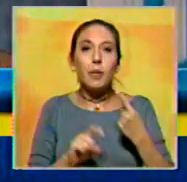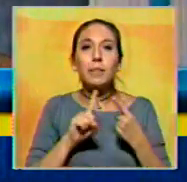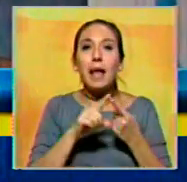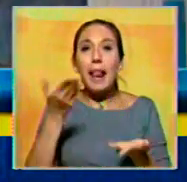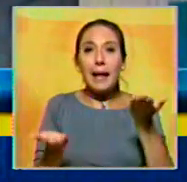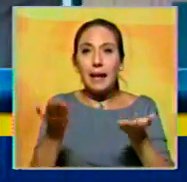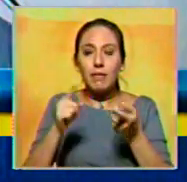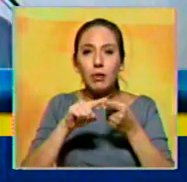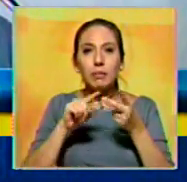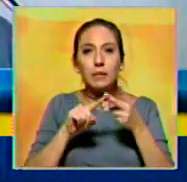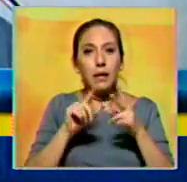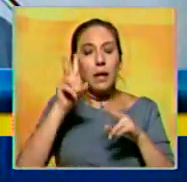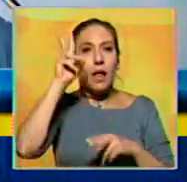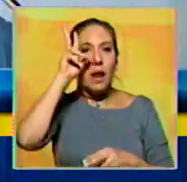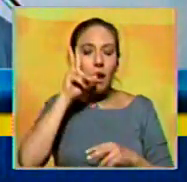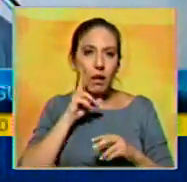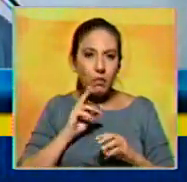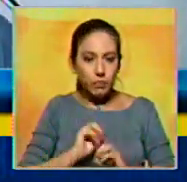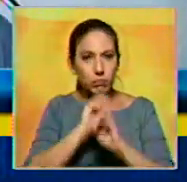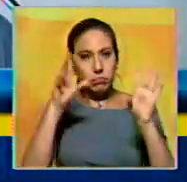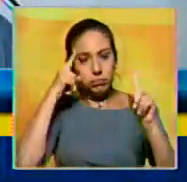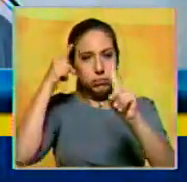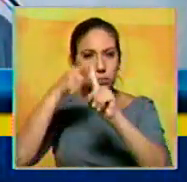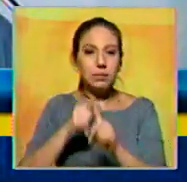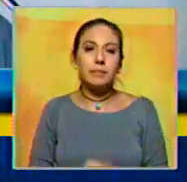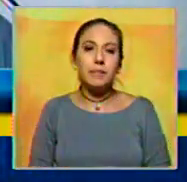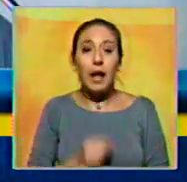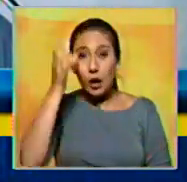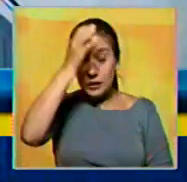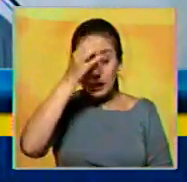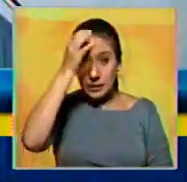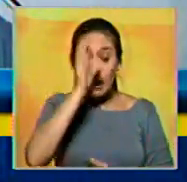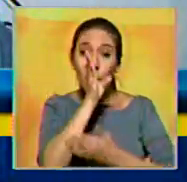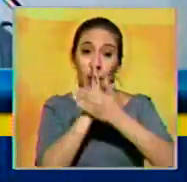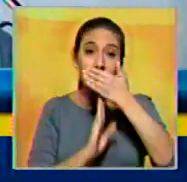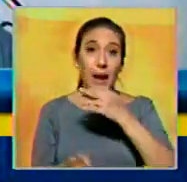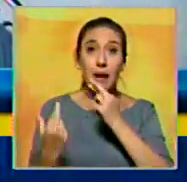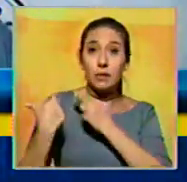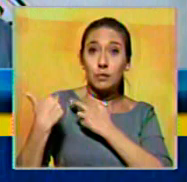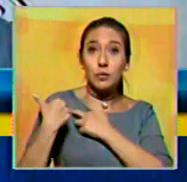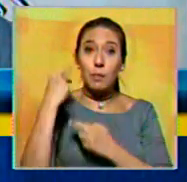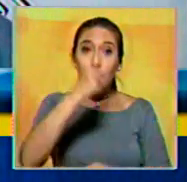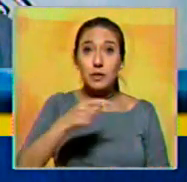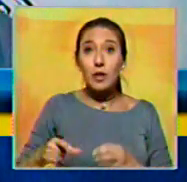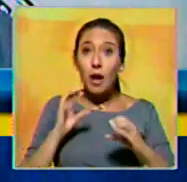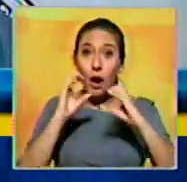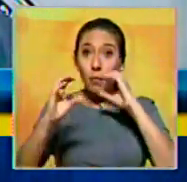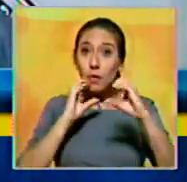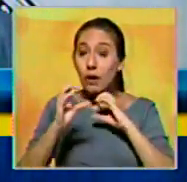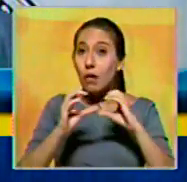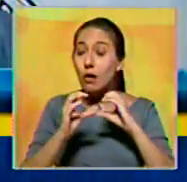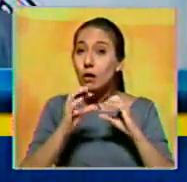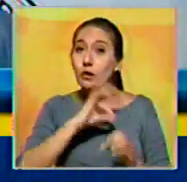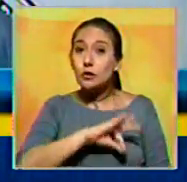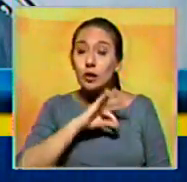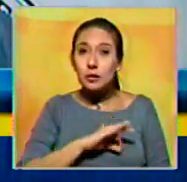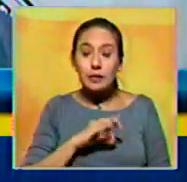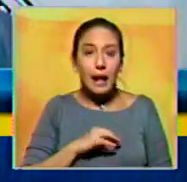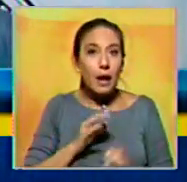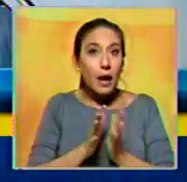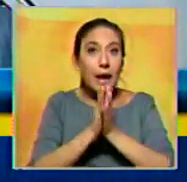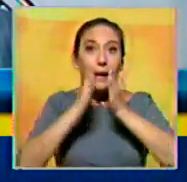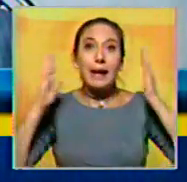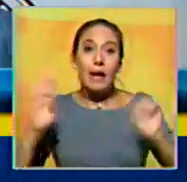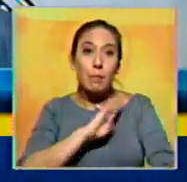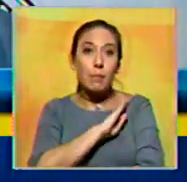equilibrio y la objetividad. La conciencia, la humildad, la responsabilidad que debemos tener los comunicadores sociales con el inmenso poder de